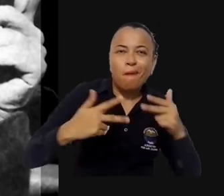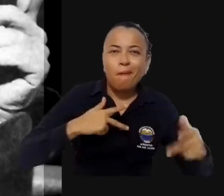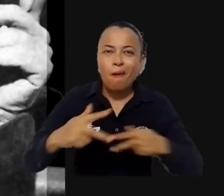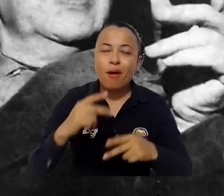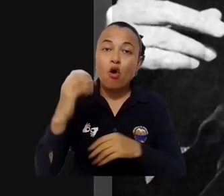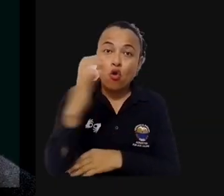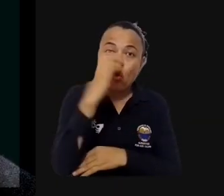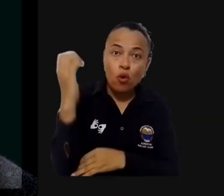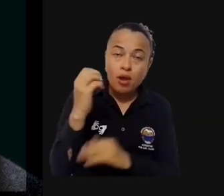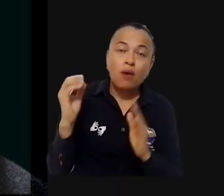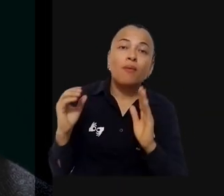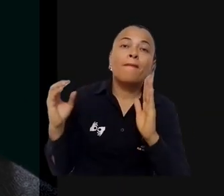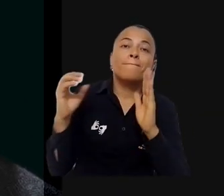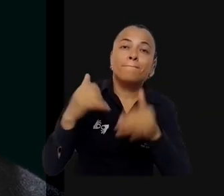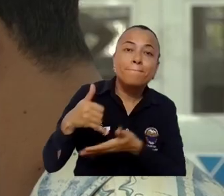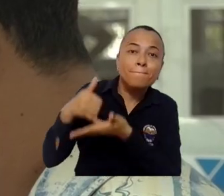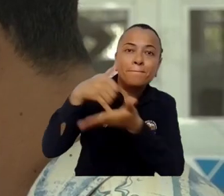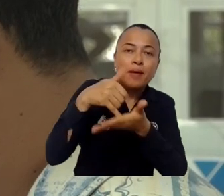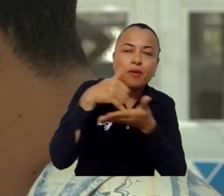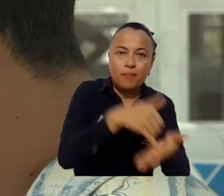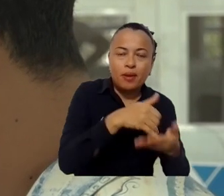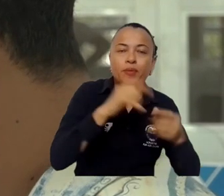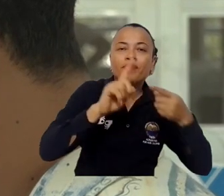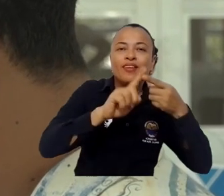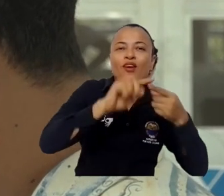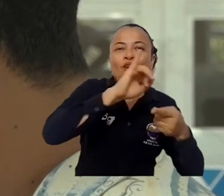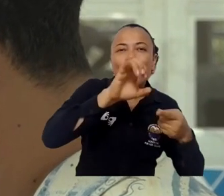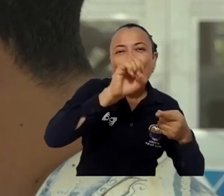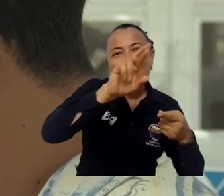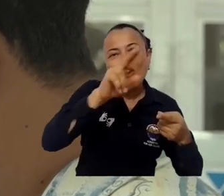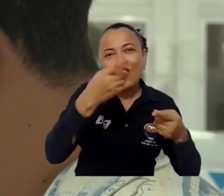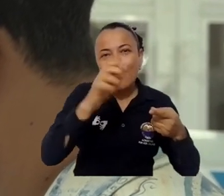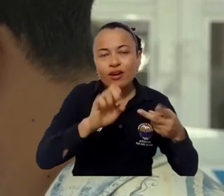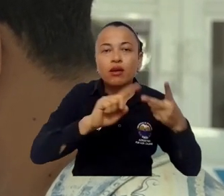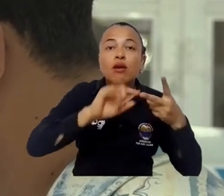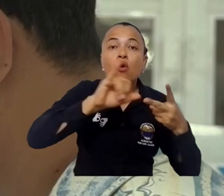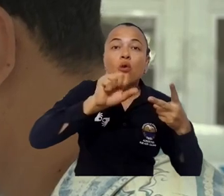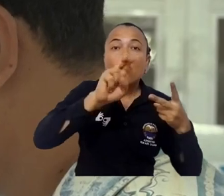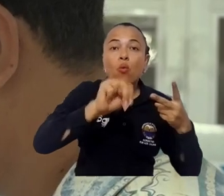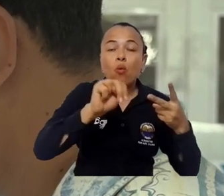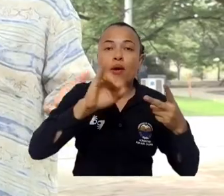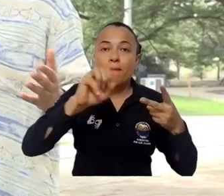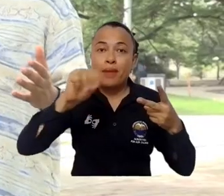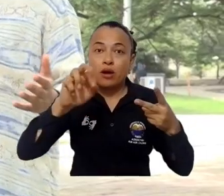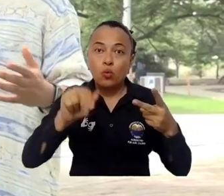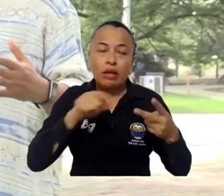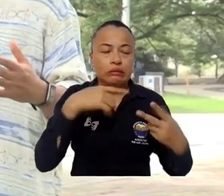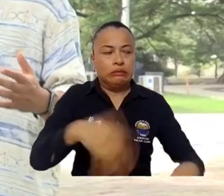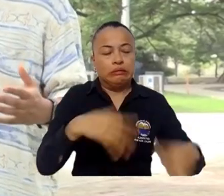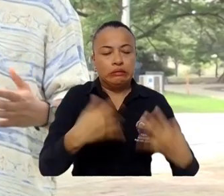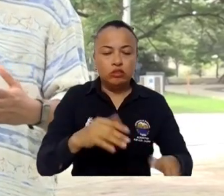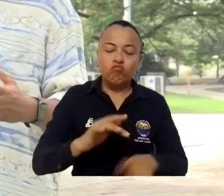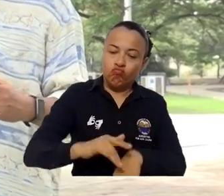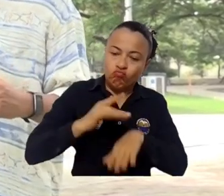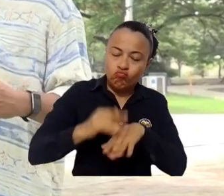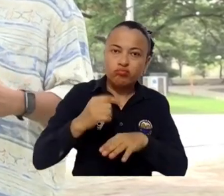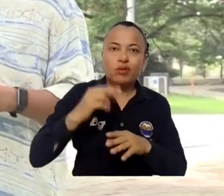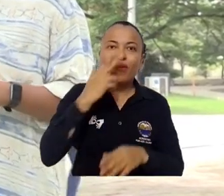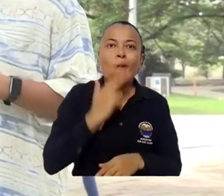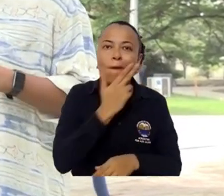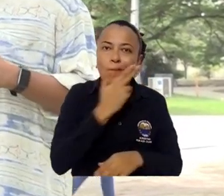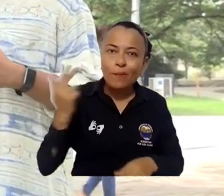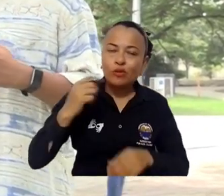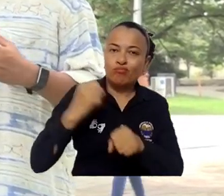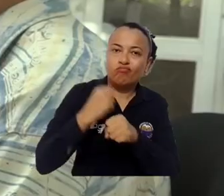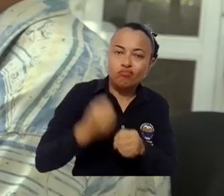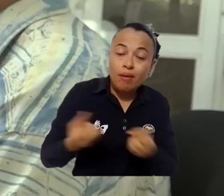figuran Jorge Salamea y Juan Manuel Roca. Es, sin duda, la motivación para seguir compartiendo sus saberes con los estudiantes y el compromiso